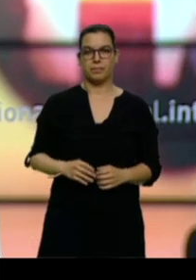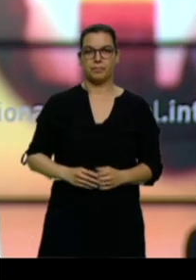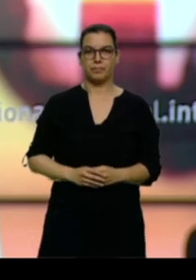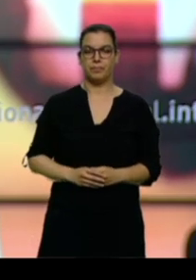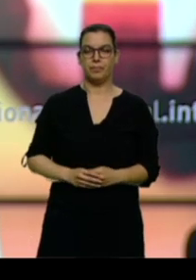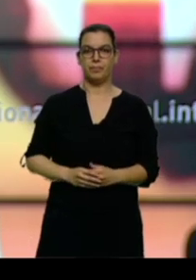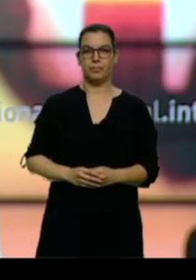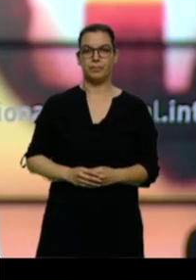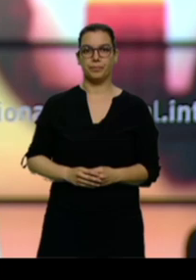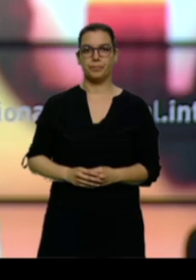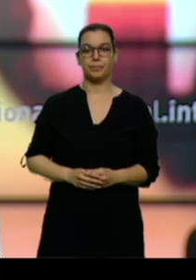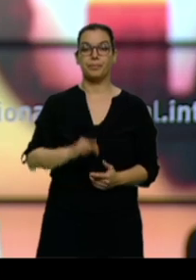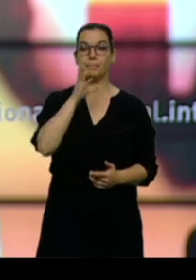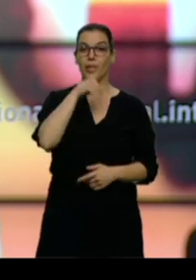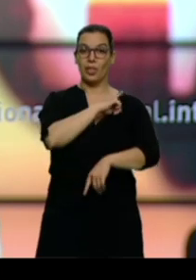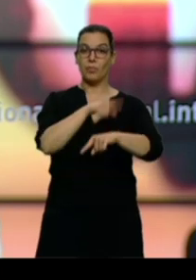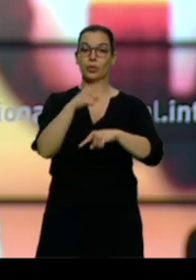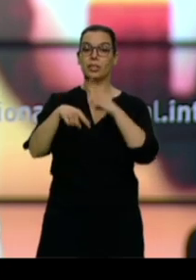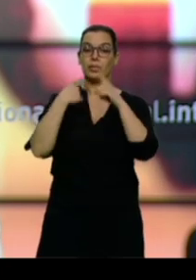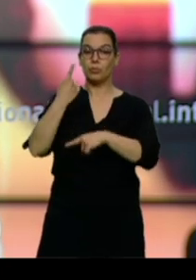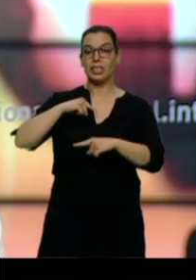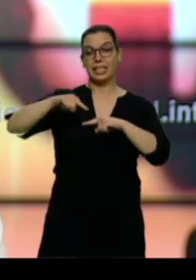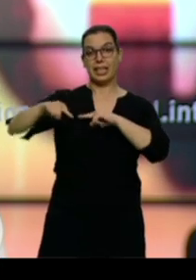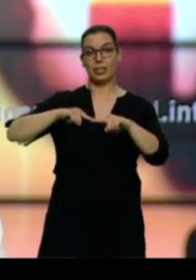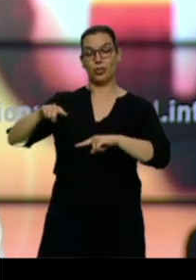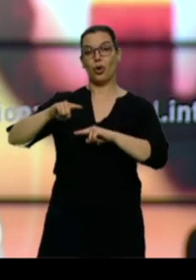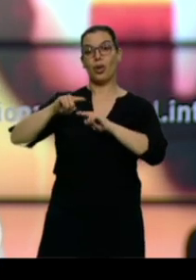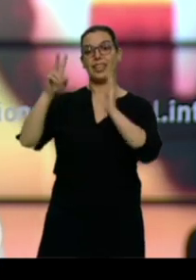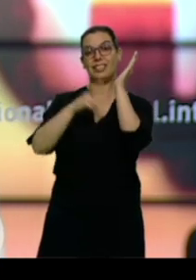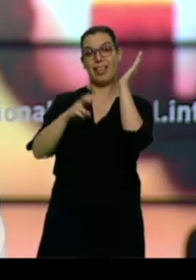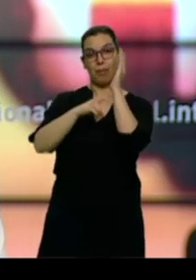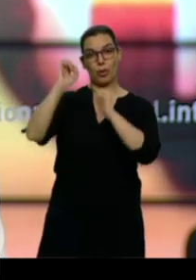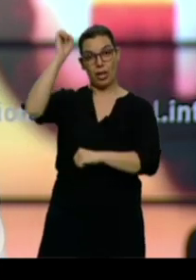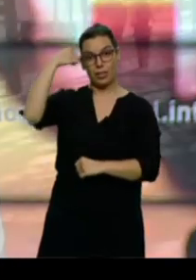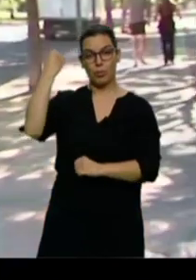Después de los deportes, el director del yacimiento de Atapuerca nos habla de su último libro.